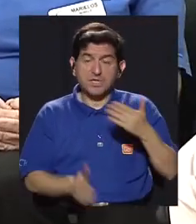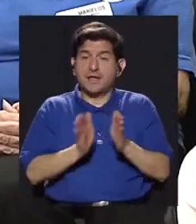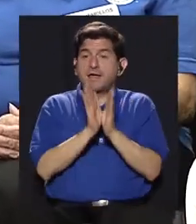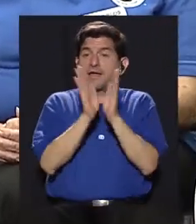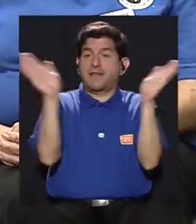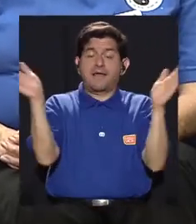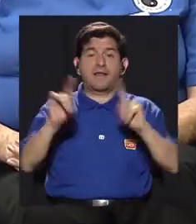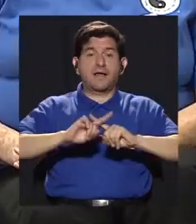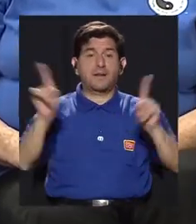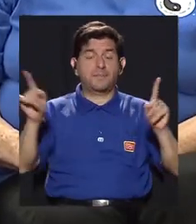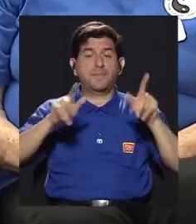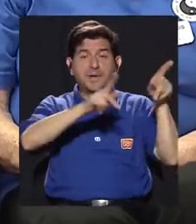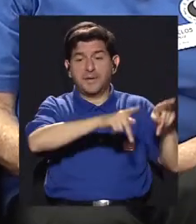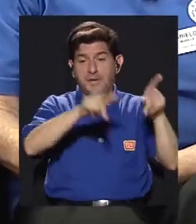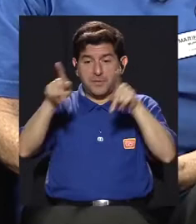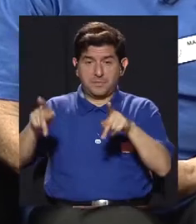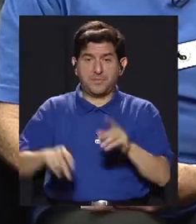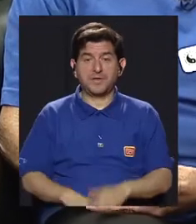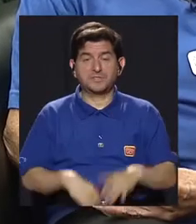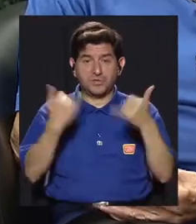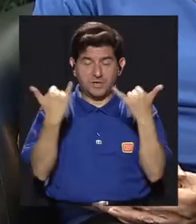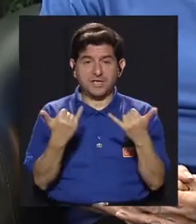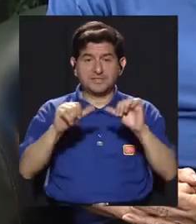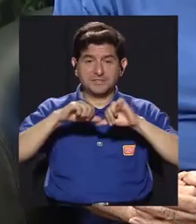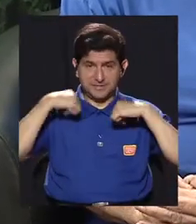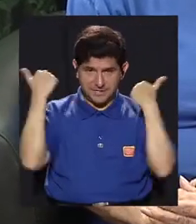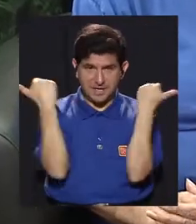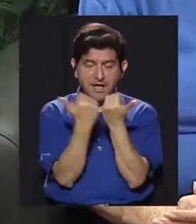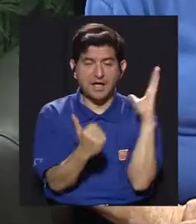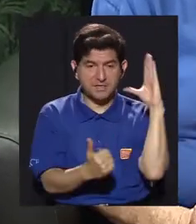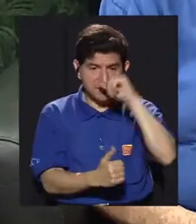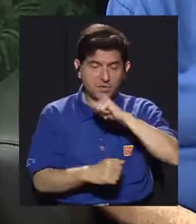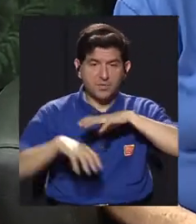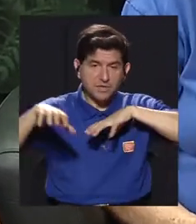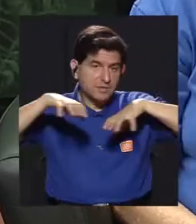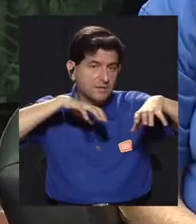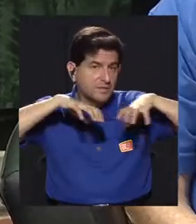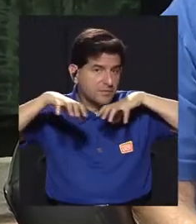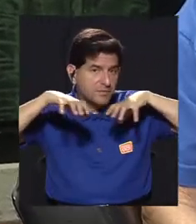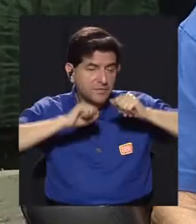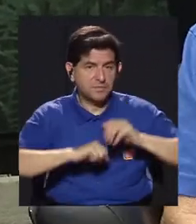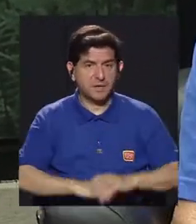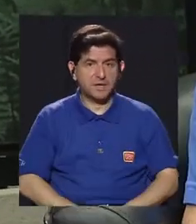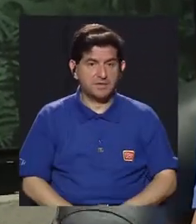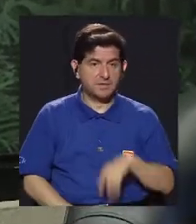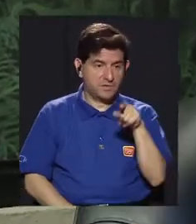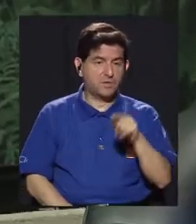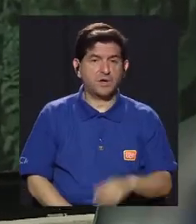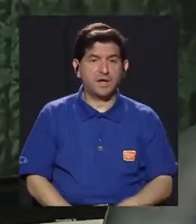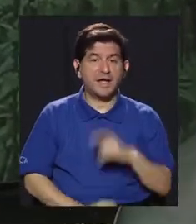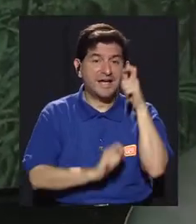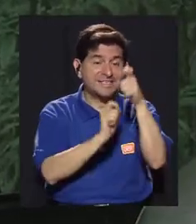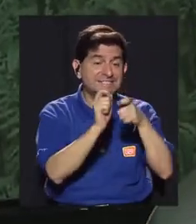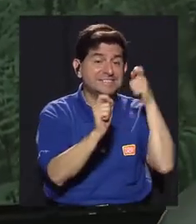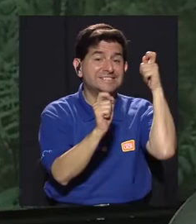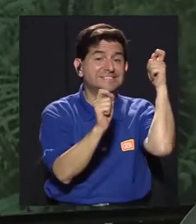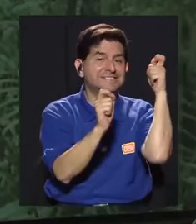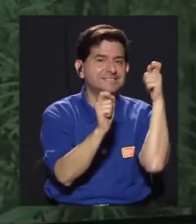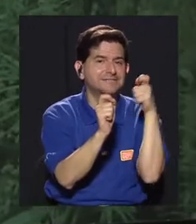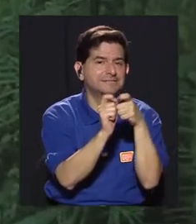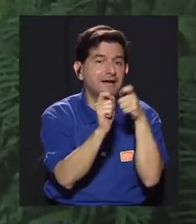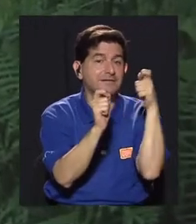en general, pero cuando las personas llegan a la asociación se dan cuenta de que los movimientos son bastante precisos